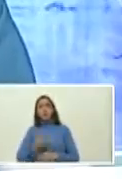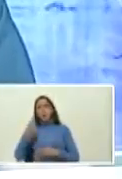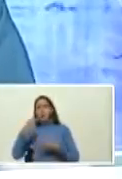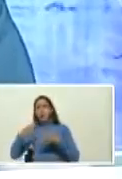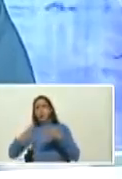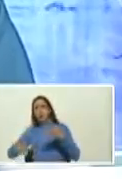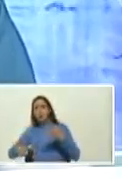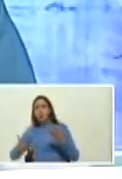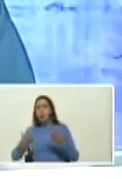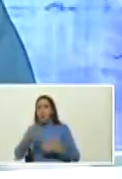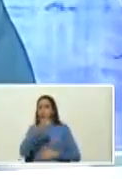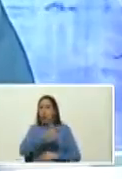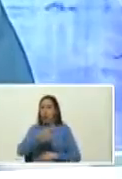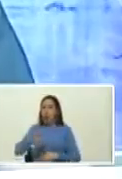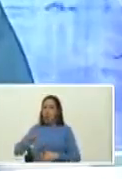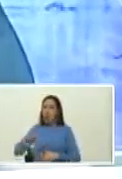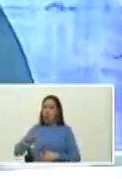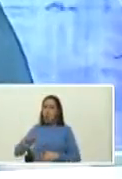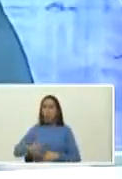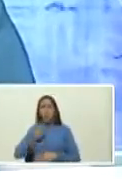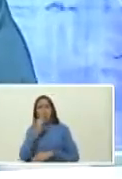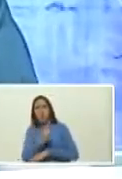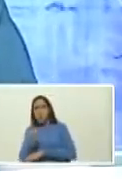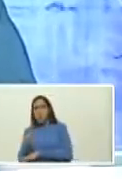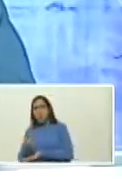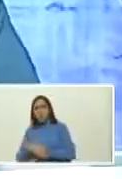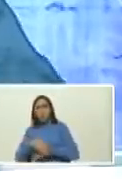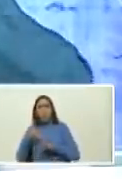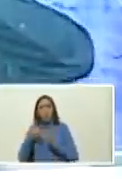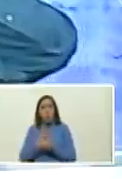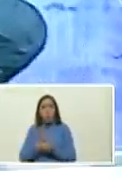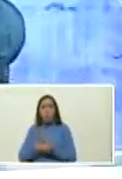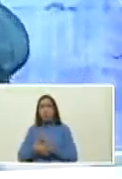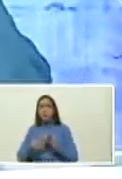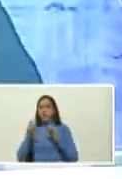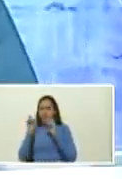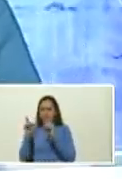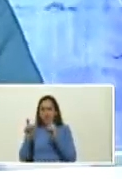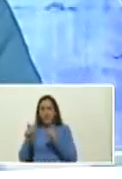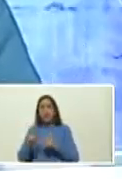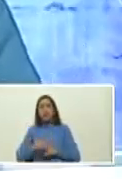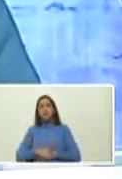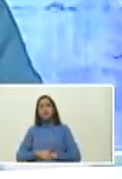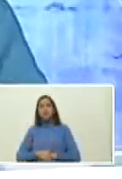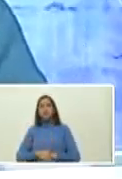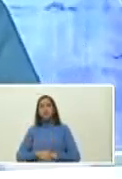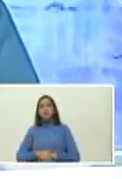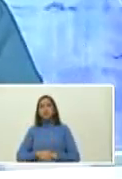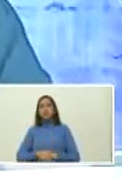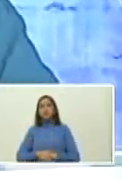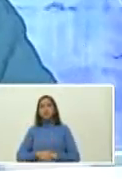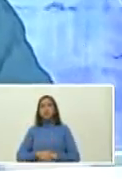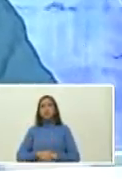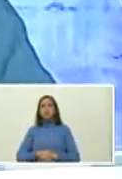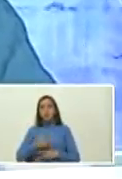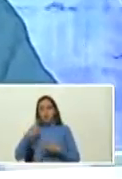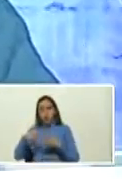y el que no cumple el ABCDE de la maqueta de tal grupo o de tal persona